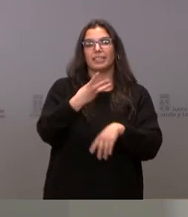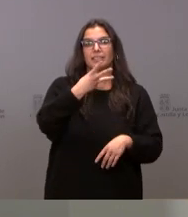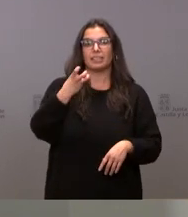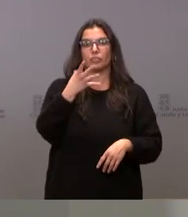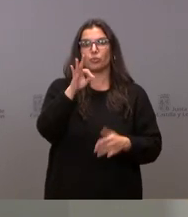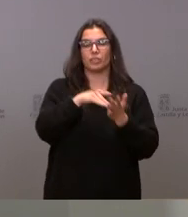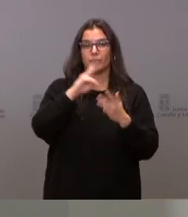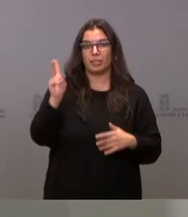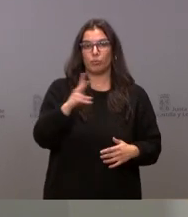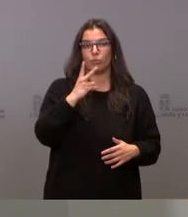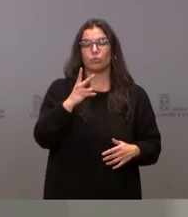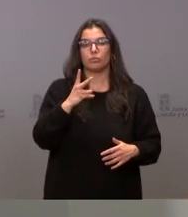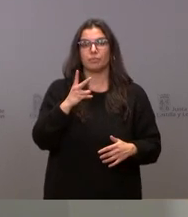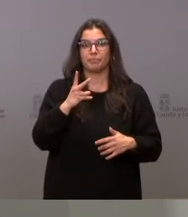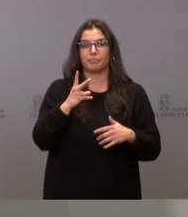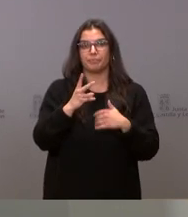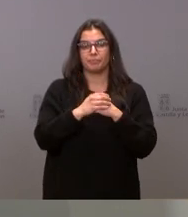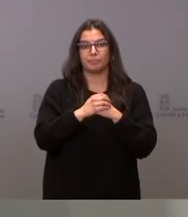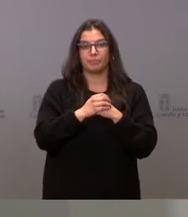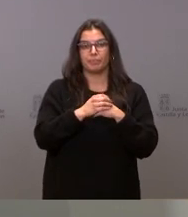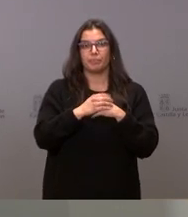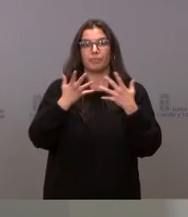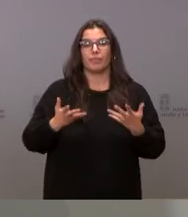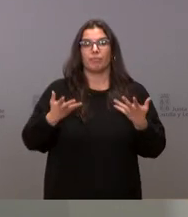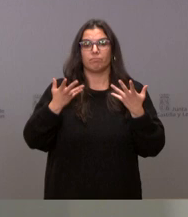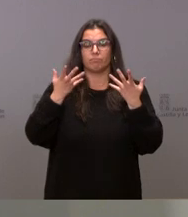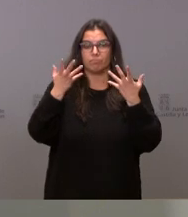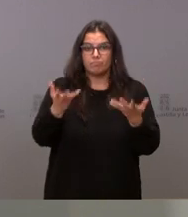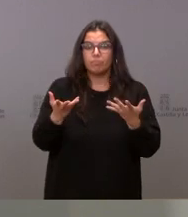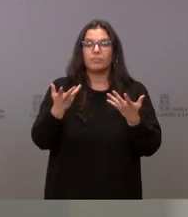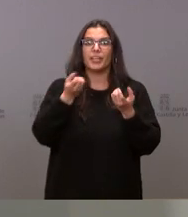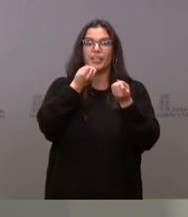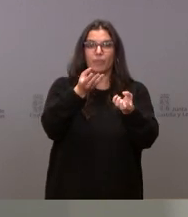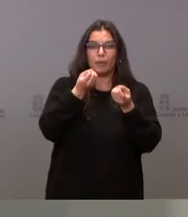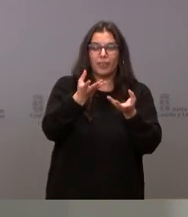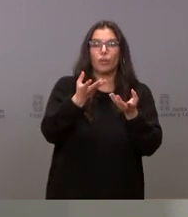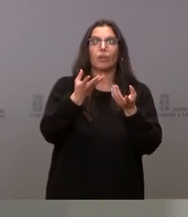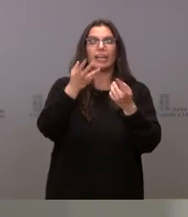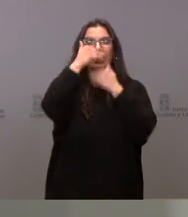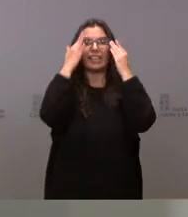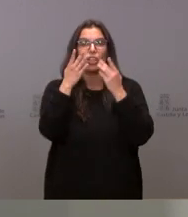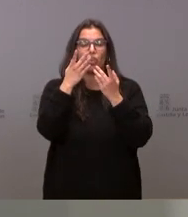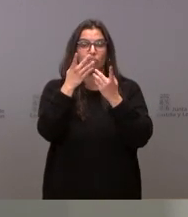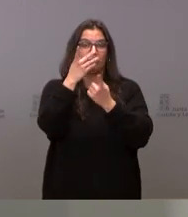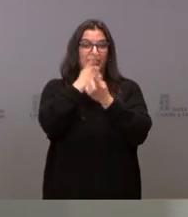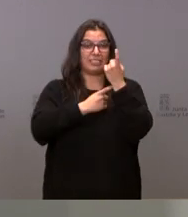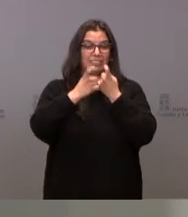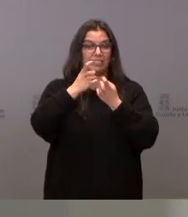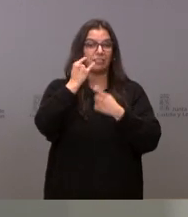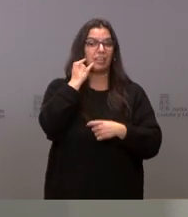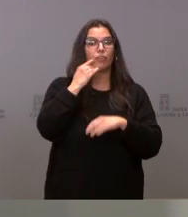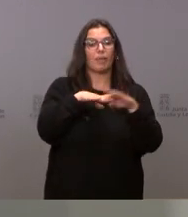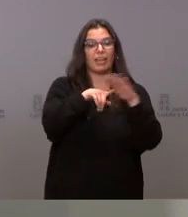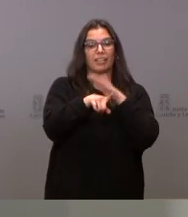.000 euros al servicio de información y atención telefónica para la gestión de los